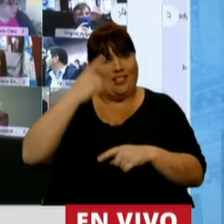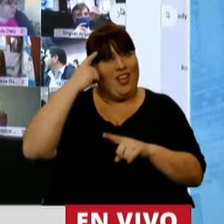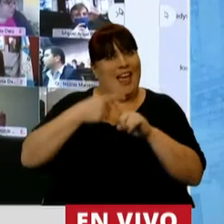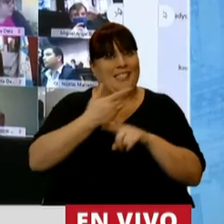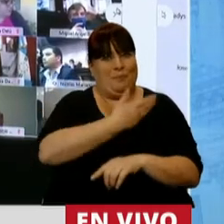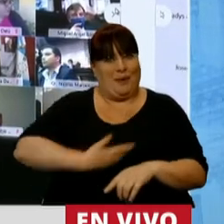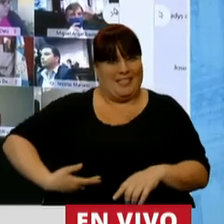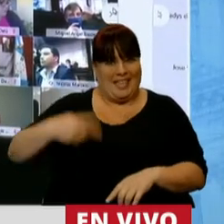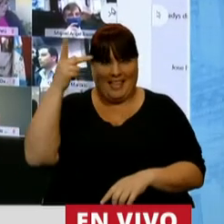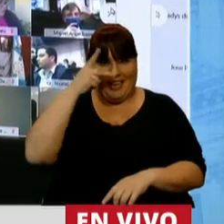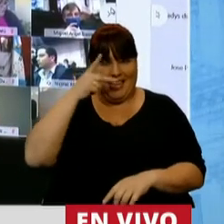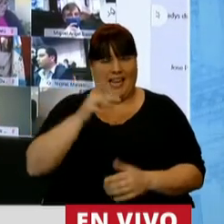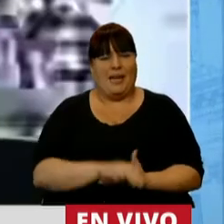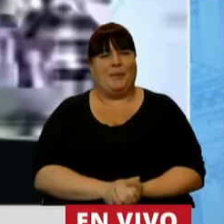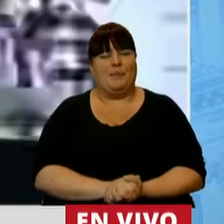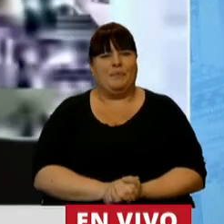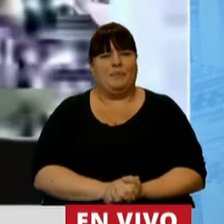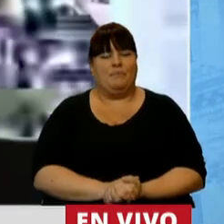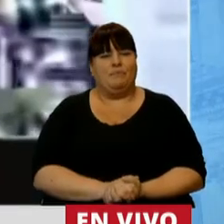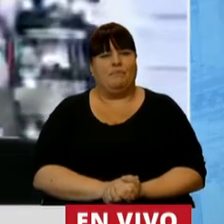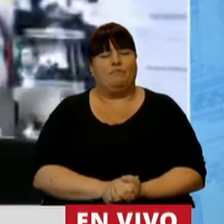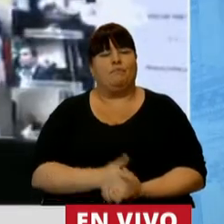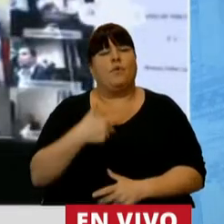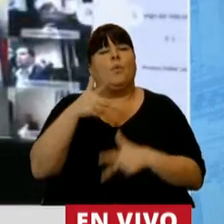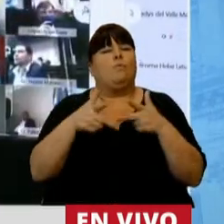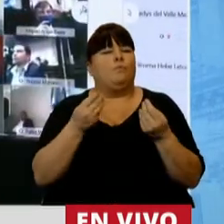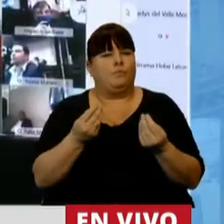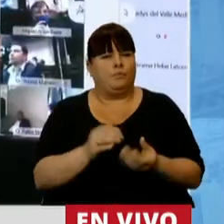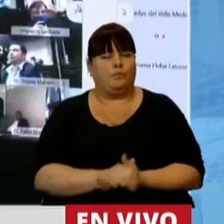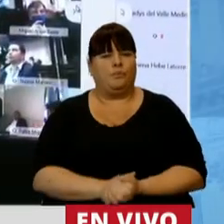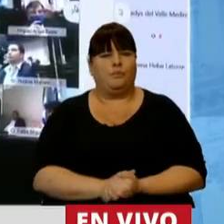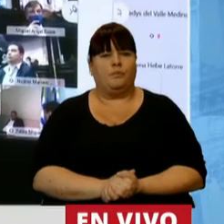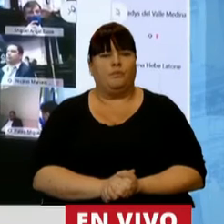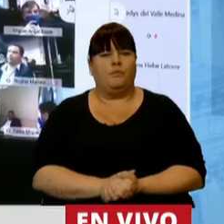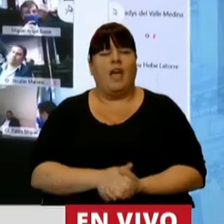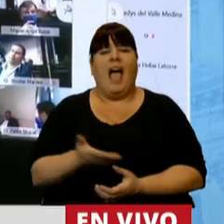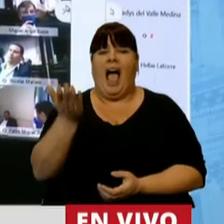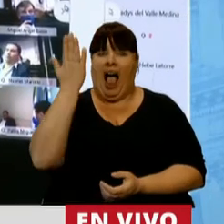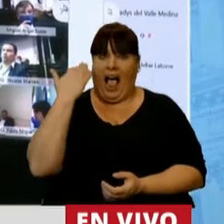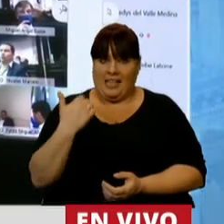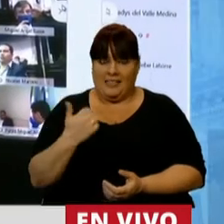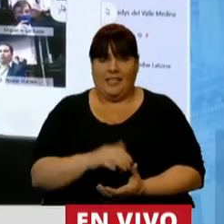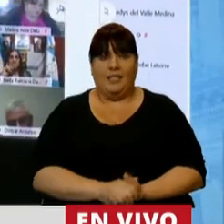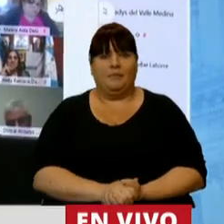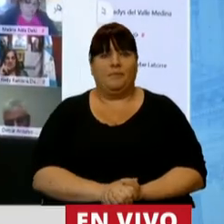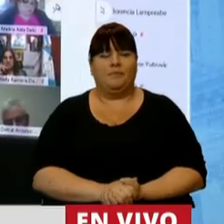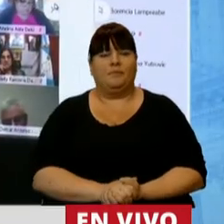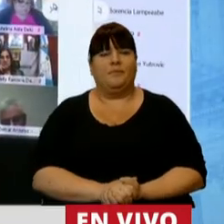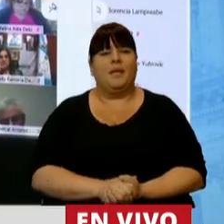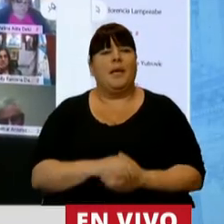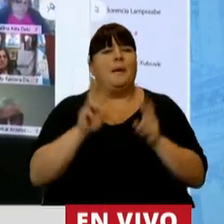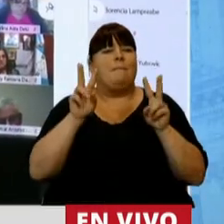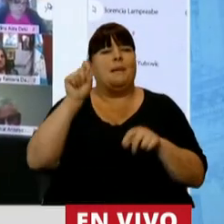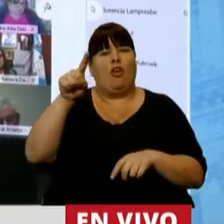expresidente Néstor Kirchner, mencionando que en el día de ayer el